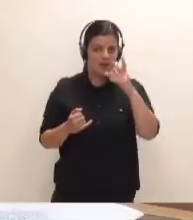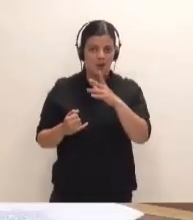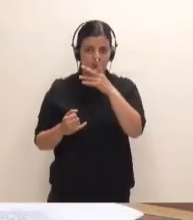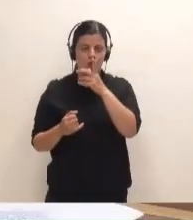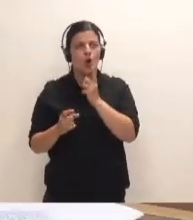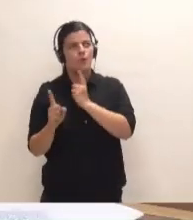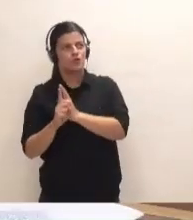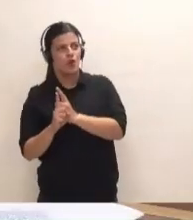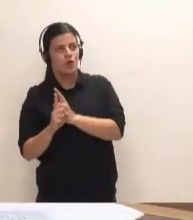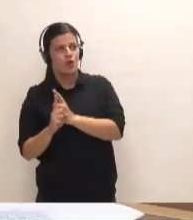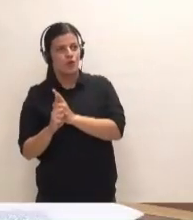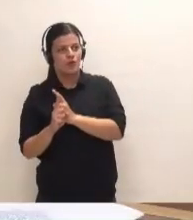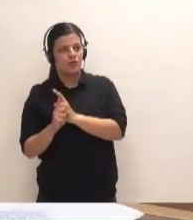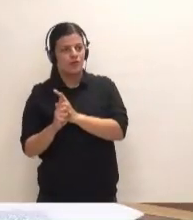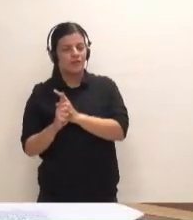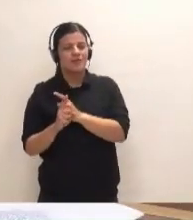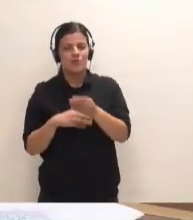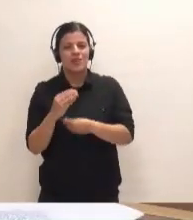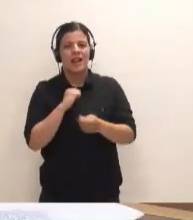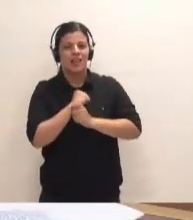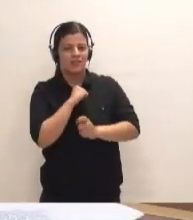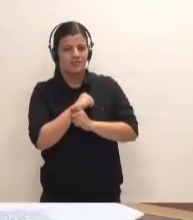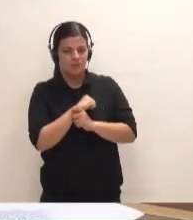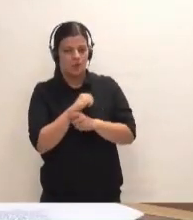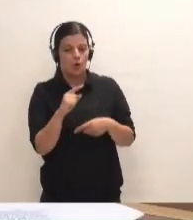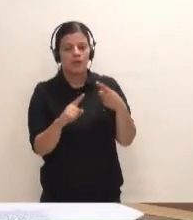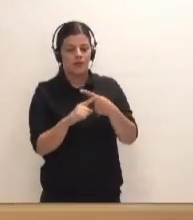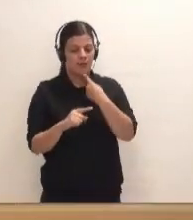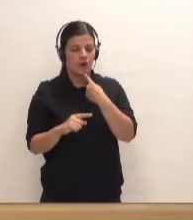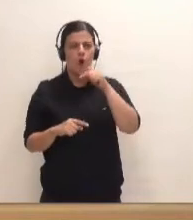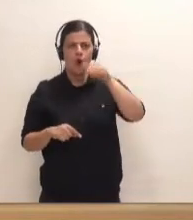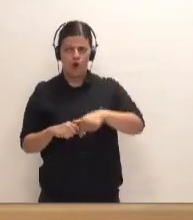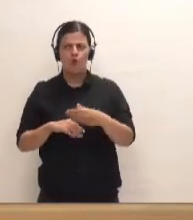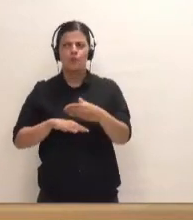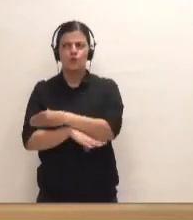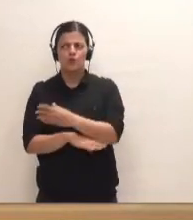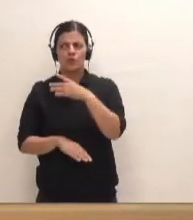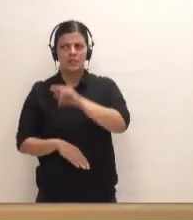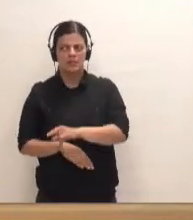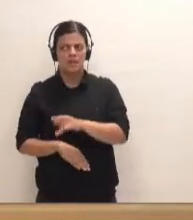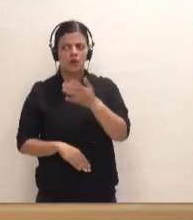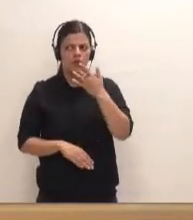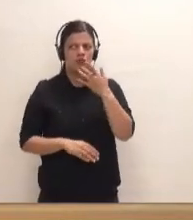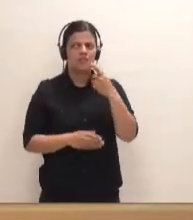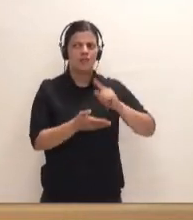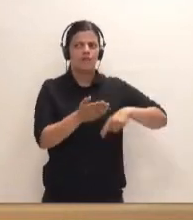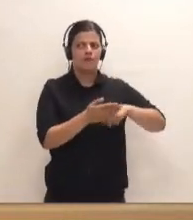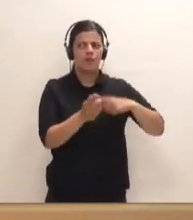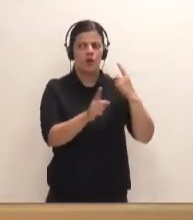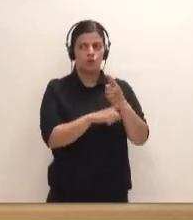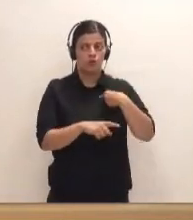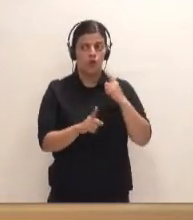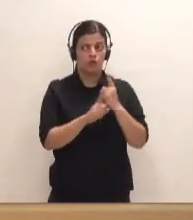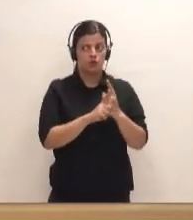la oposición y utilizar el tacticismo para decir, hoy digo que sí el puerto de Fonsalía, pero si se recogen firmas en contra, como estoy en la